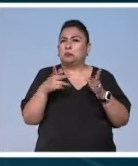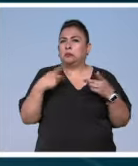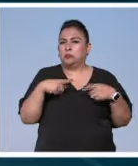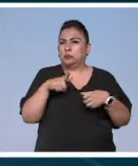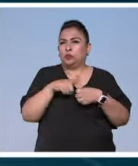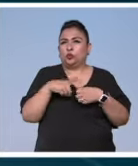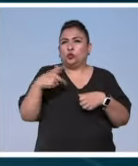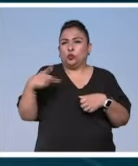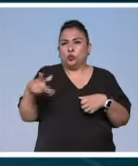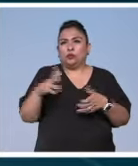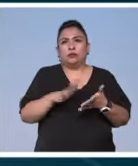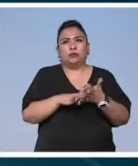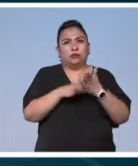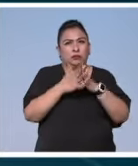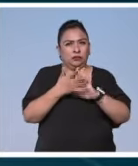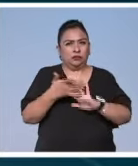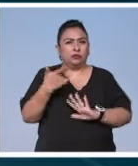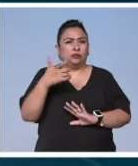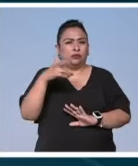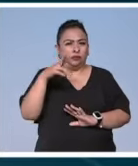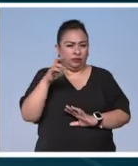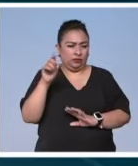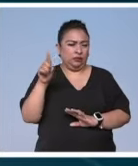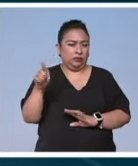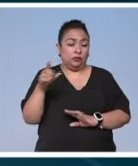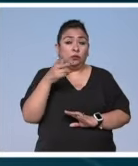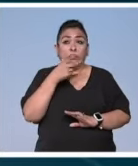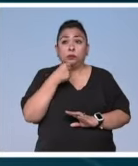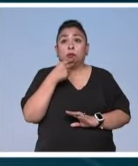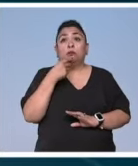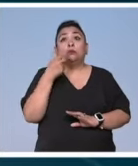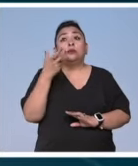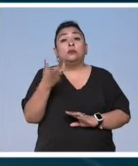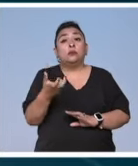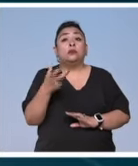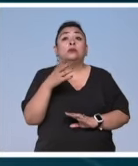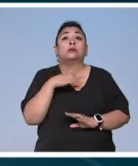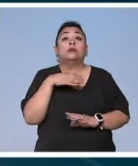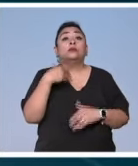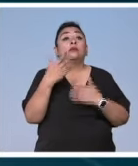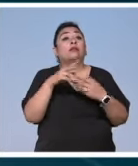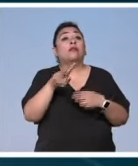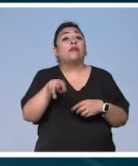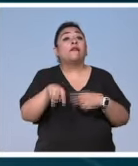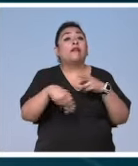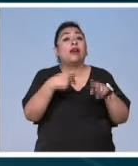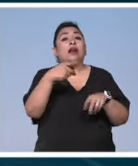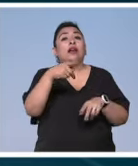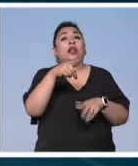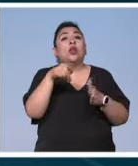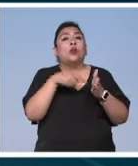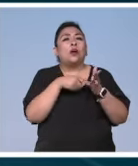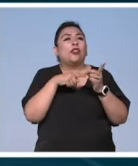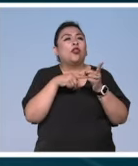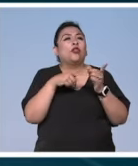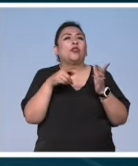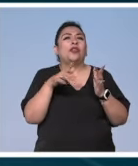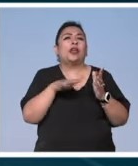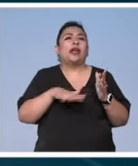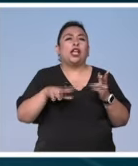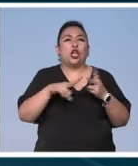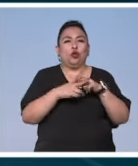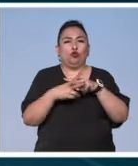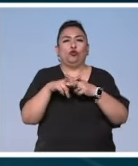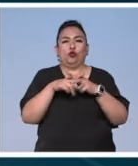personal se vuelve su galero, su galerista y se van a recorrer los estadios, los espacios de lucha